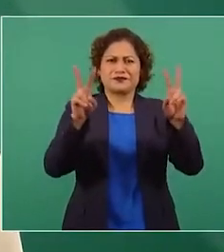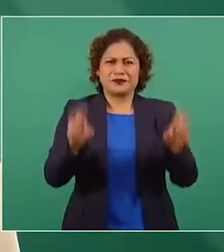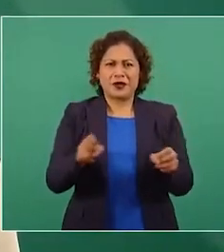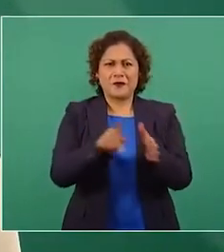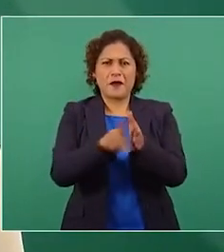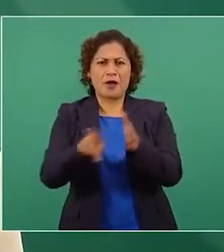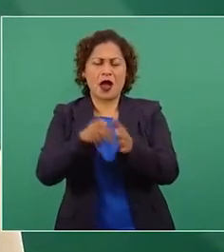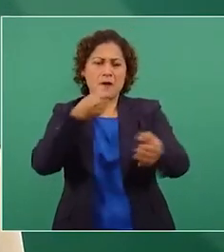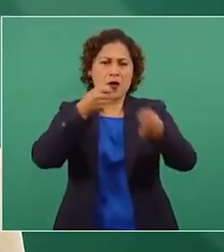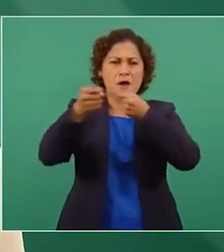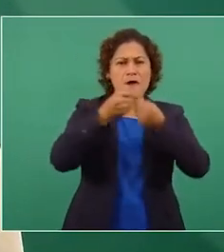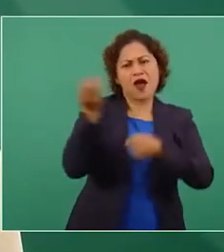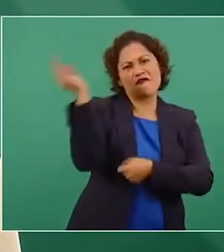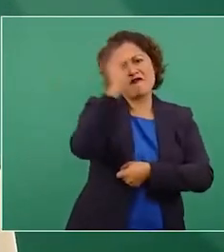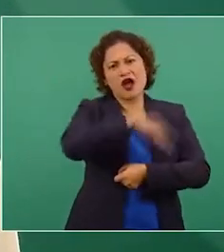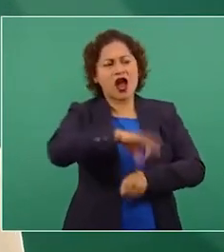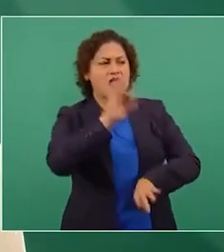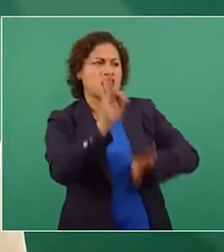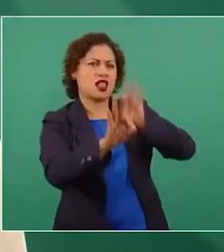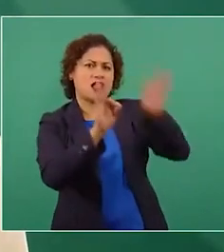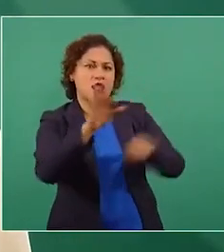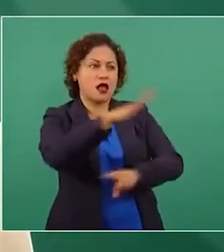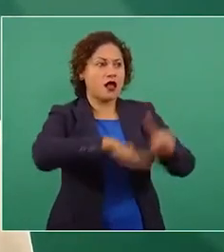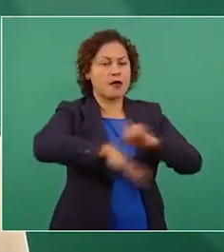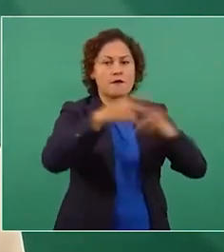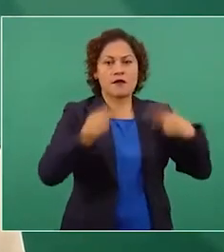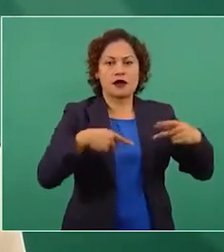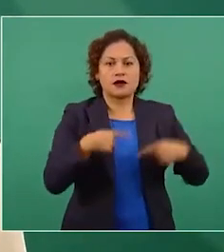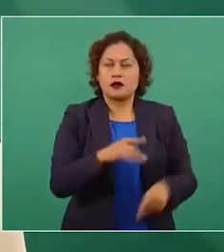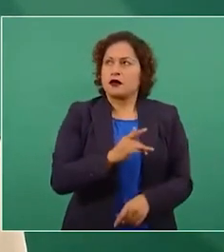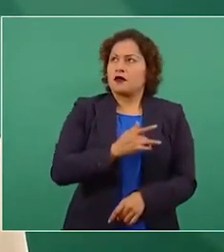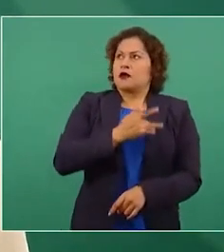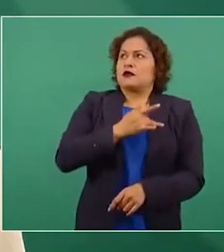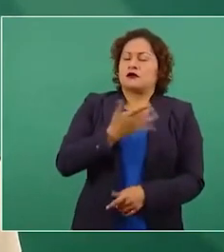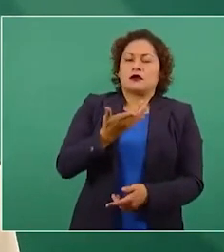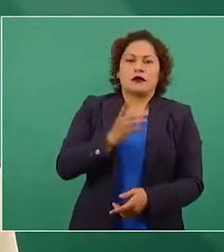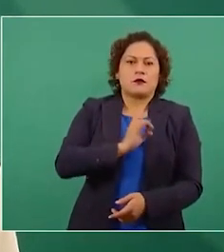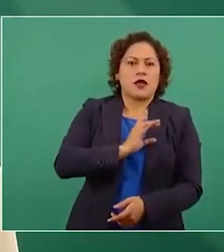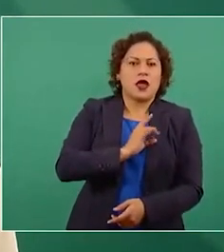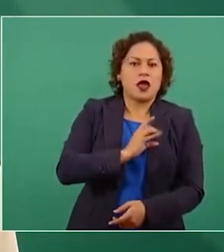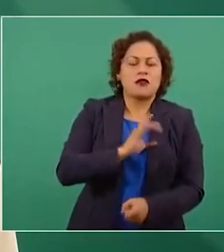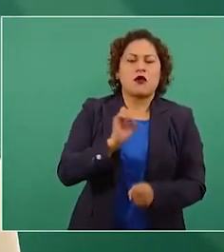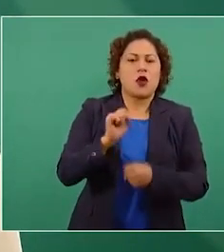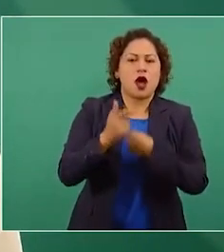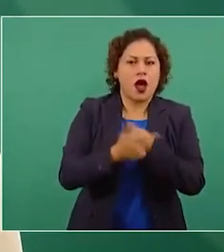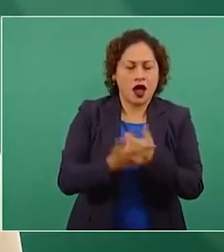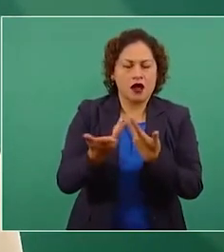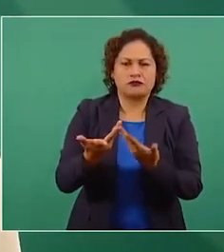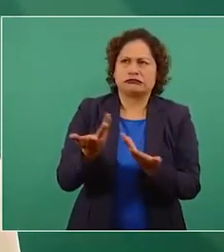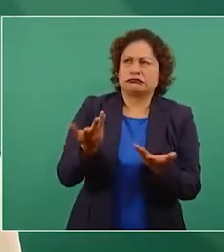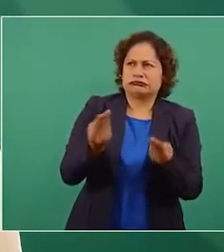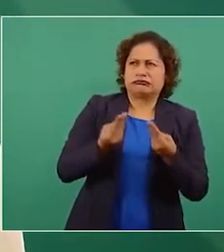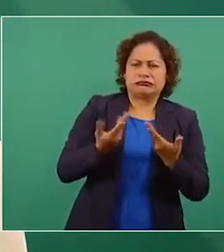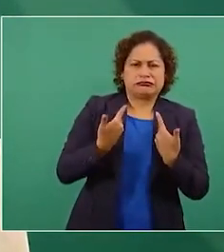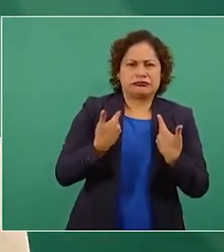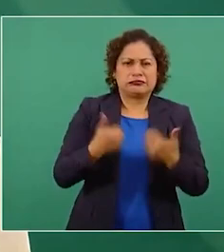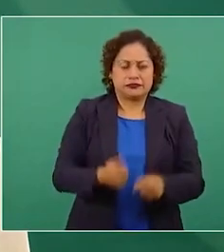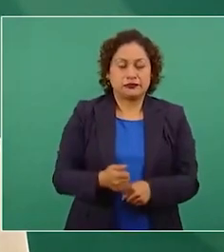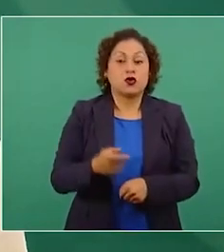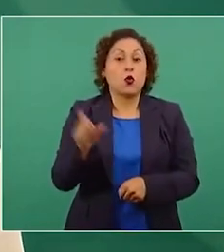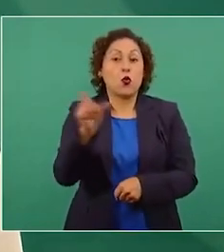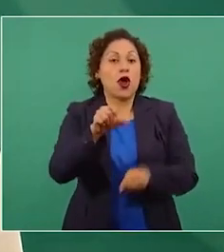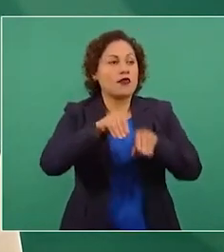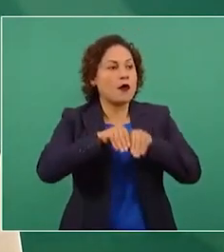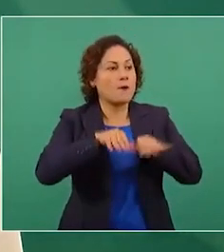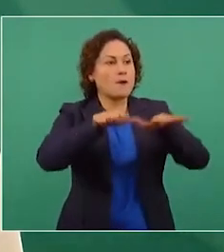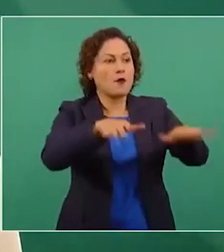atmósfera de miedo y ansiedad entre la población. En este caso, al desinformar sobre el supuesto riesgo del abasto de agua